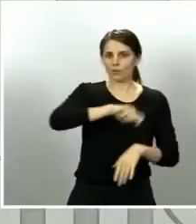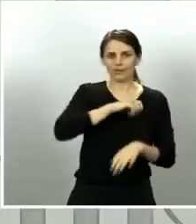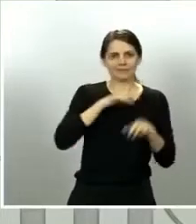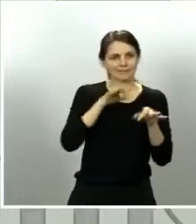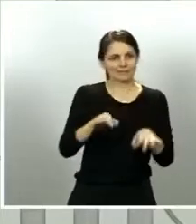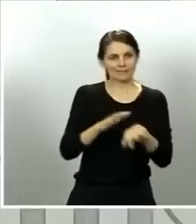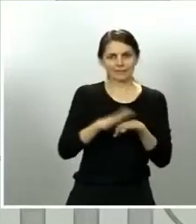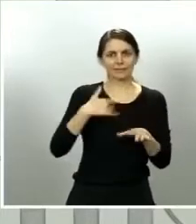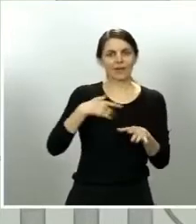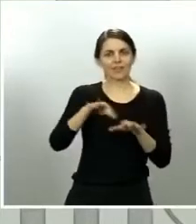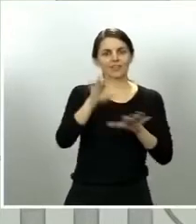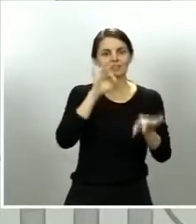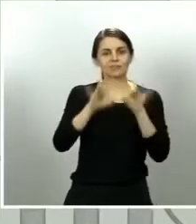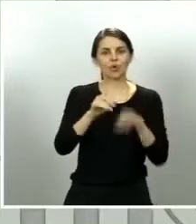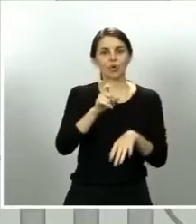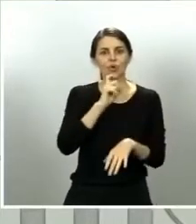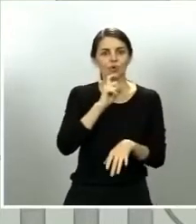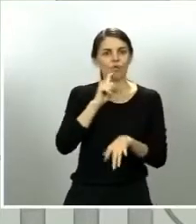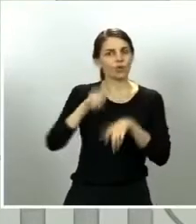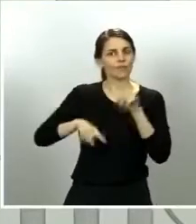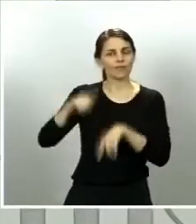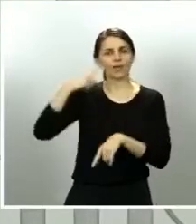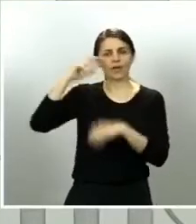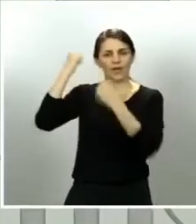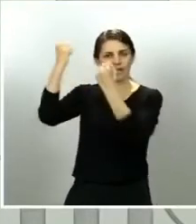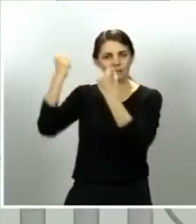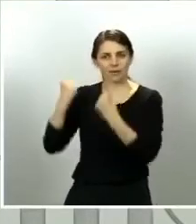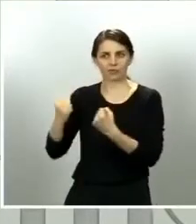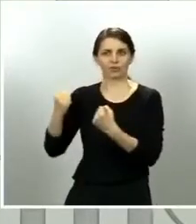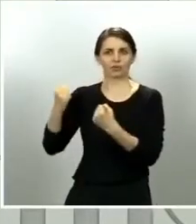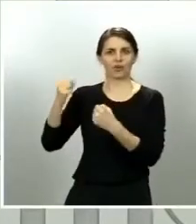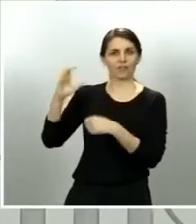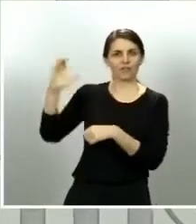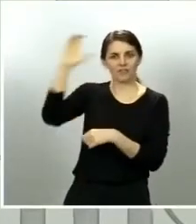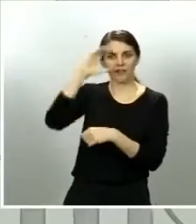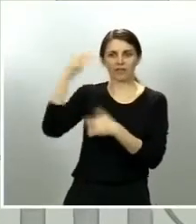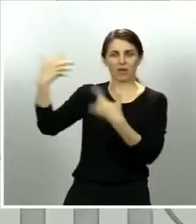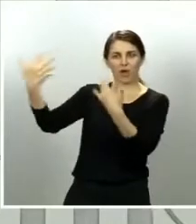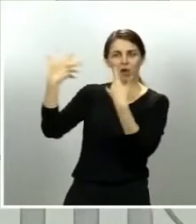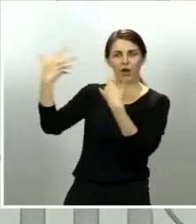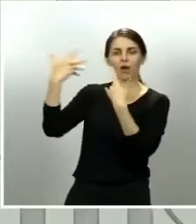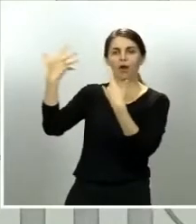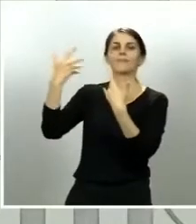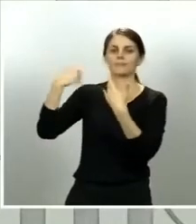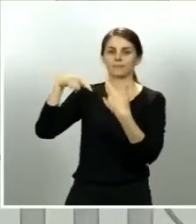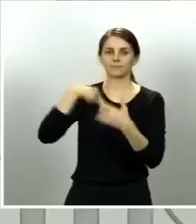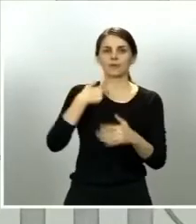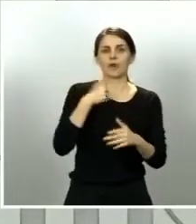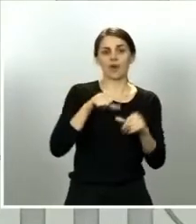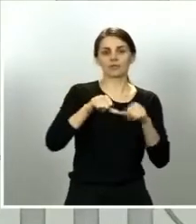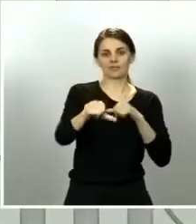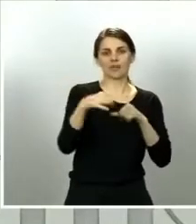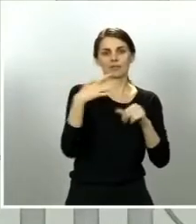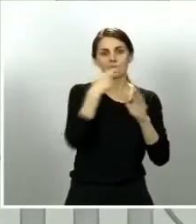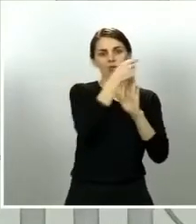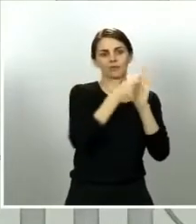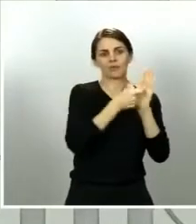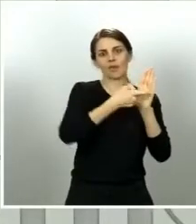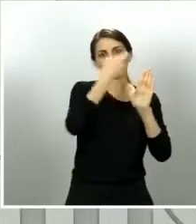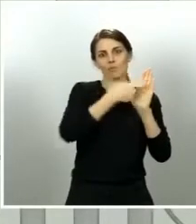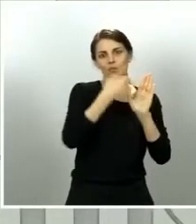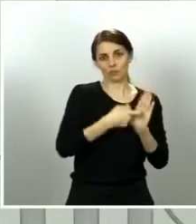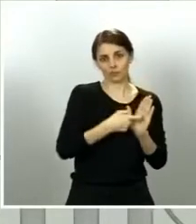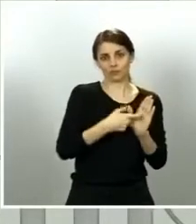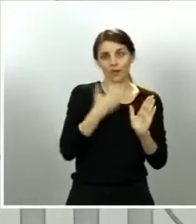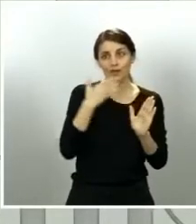de la ciencia, que es la que nos tiene que proporcionar las evidencias que se conozcan para indicarnos el mejor camino de